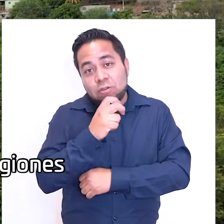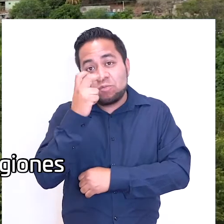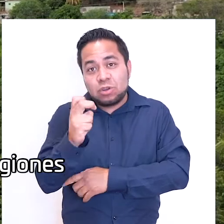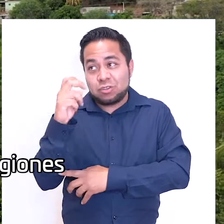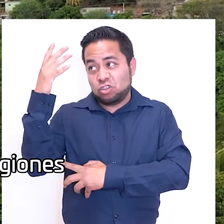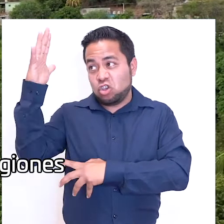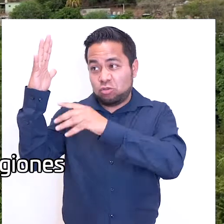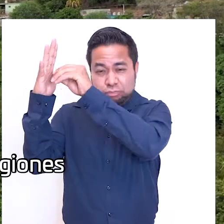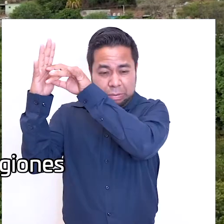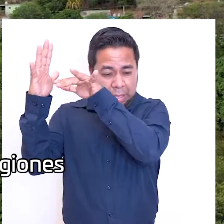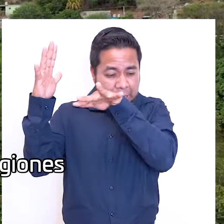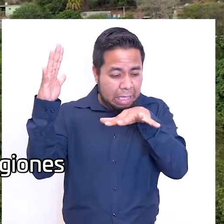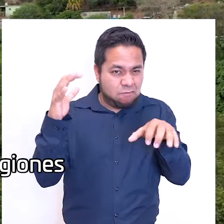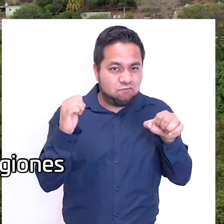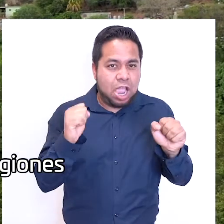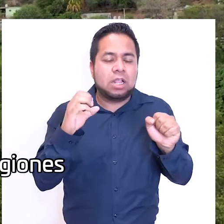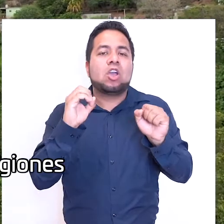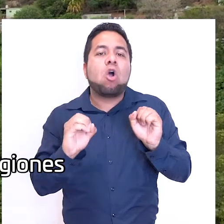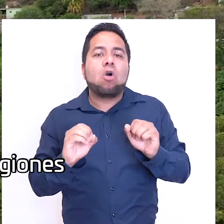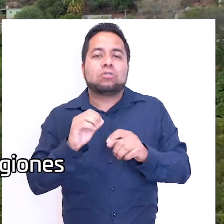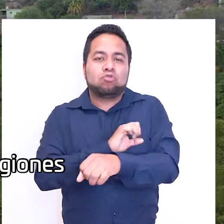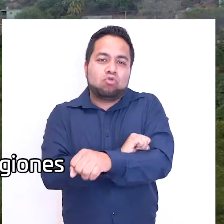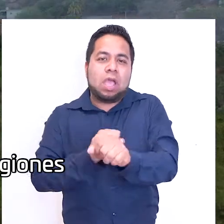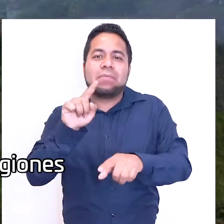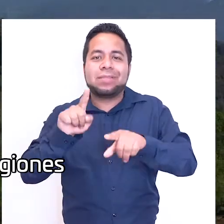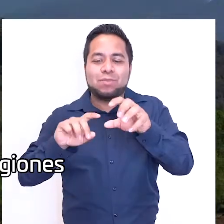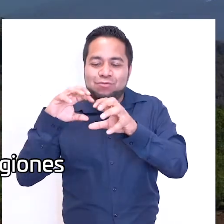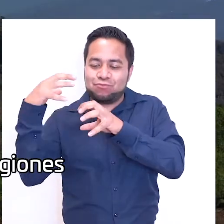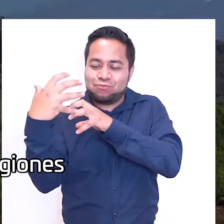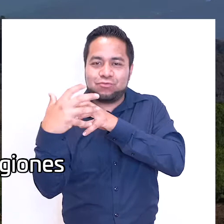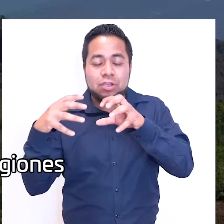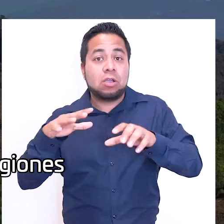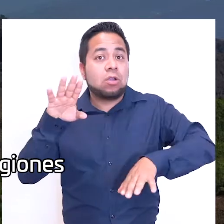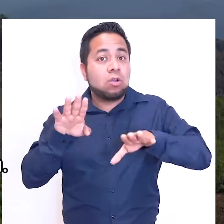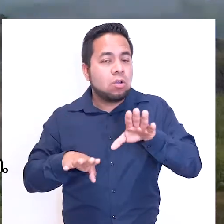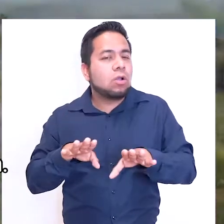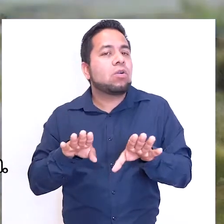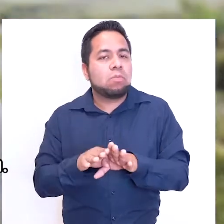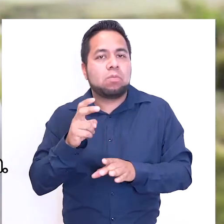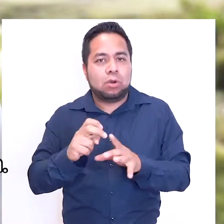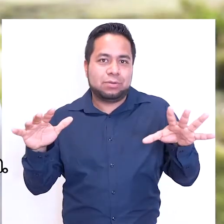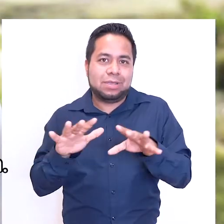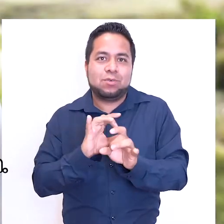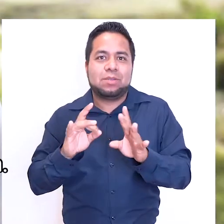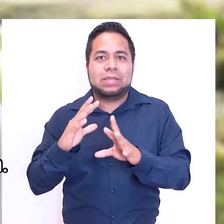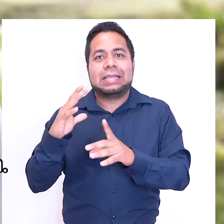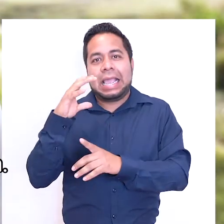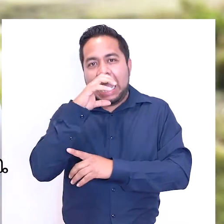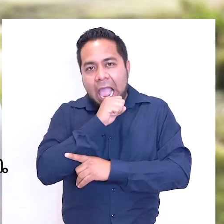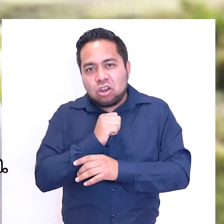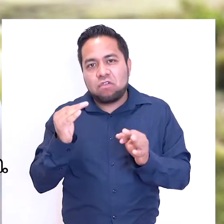Por esta razón, los rayos solares caen con diferente intensidad sobre las diferentes regiones del planeta, provocando